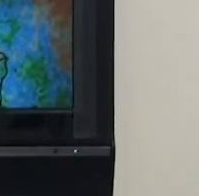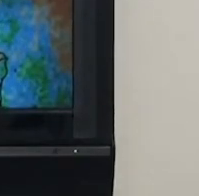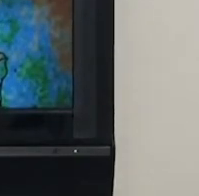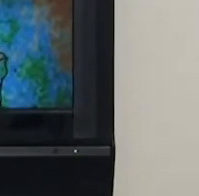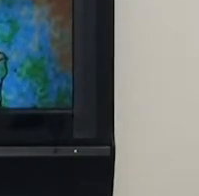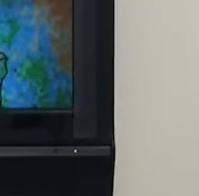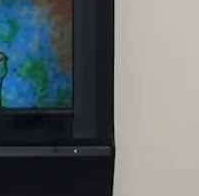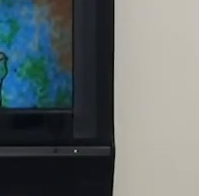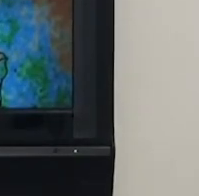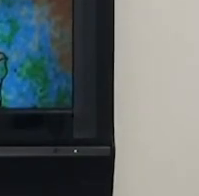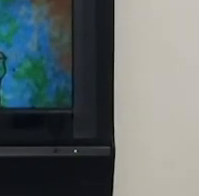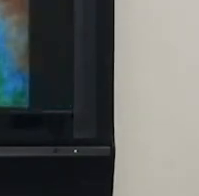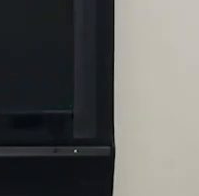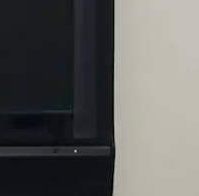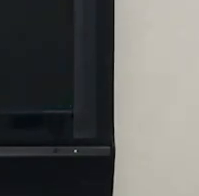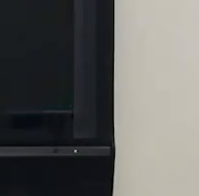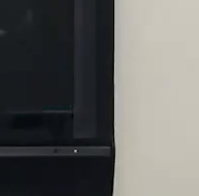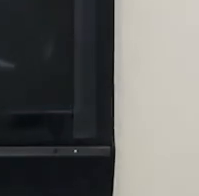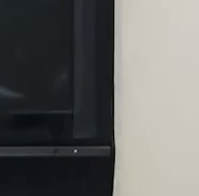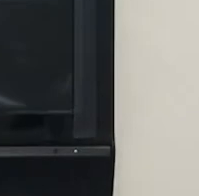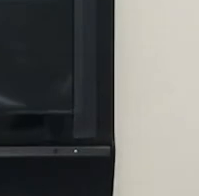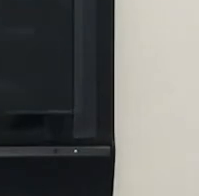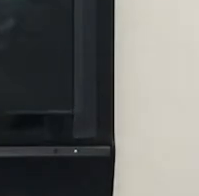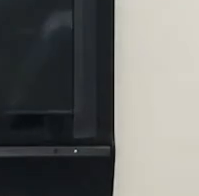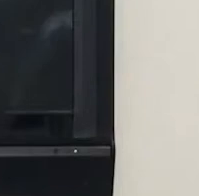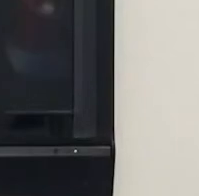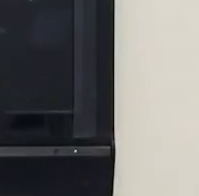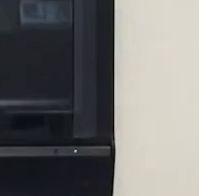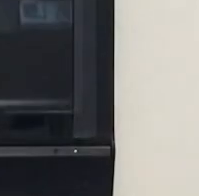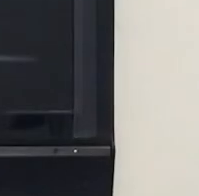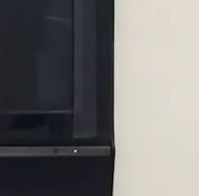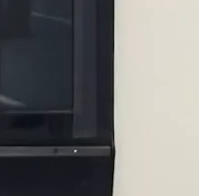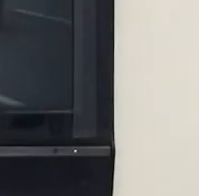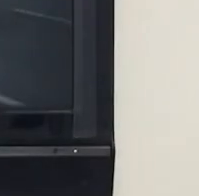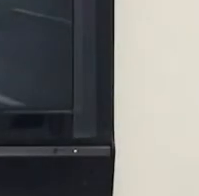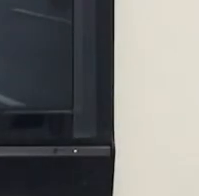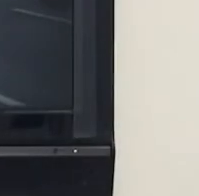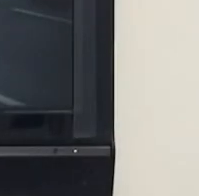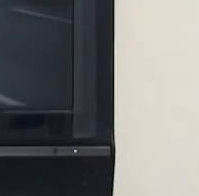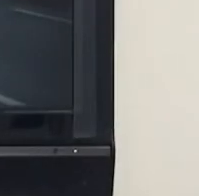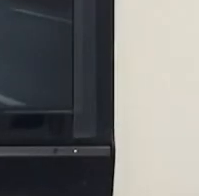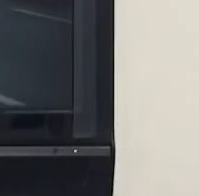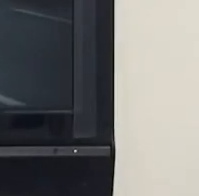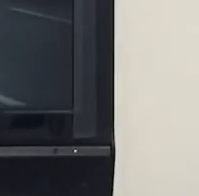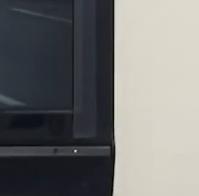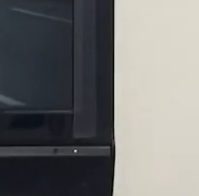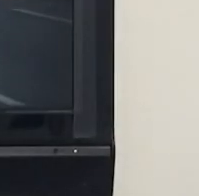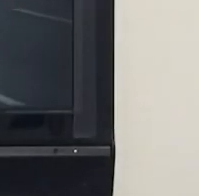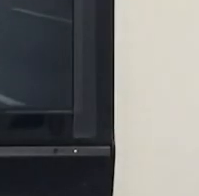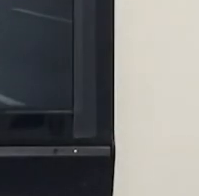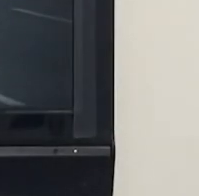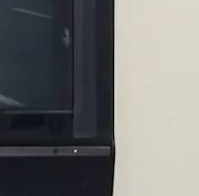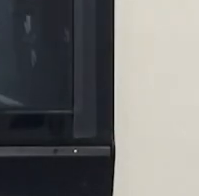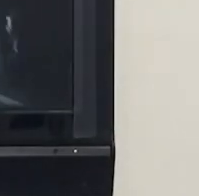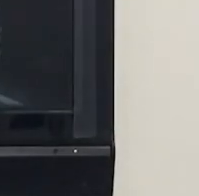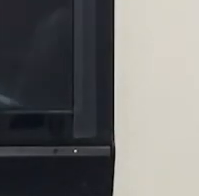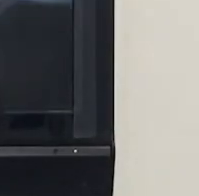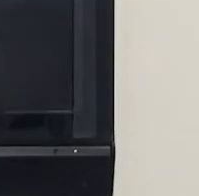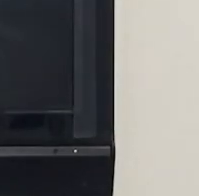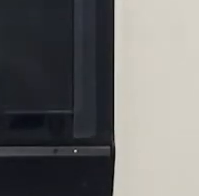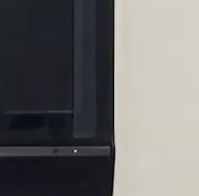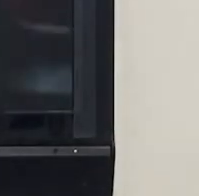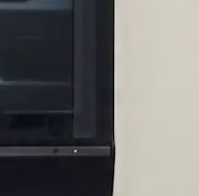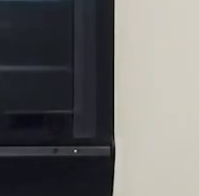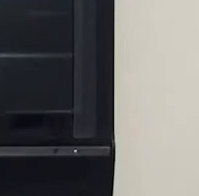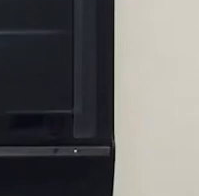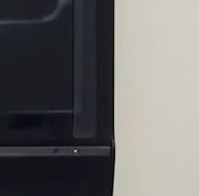para la Ciudad de México, la Ciudad de México seguiremos esperando mañanas ligeramente frescas, vea usted, para el sábado de 11 a 13, para el